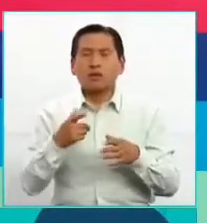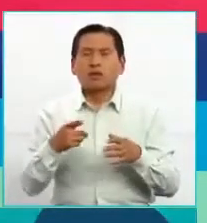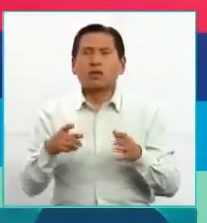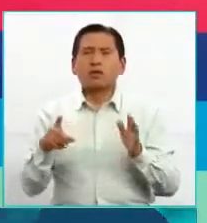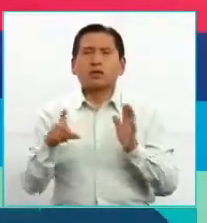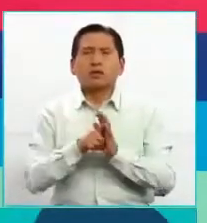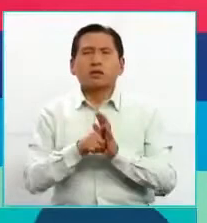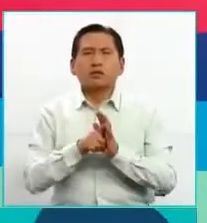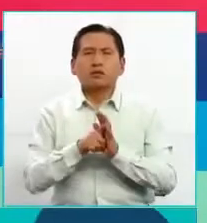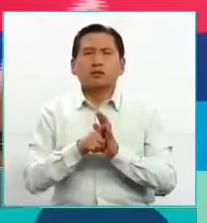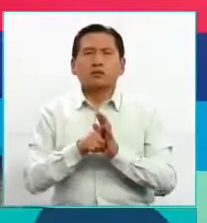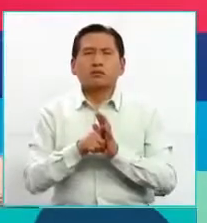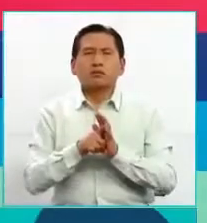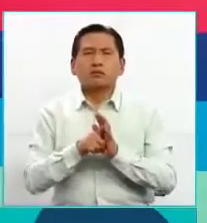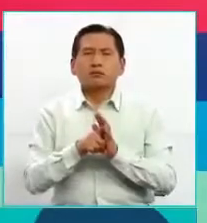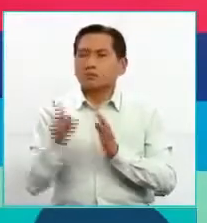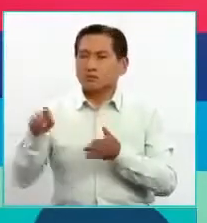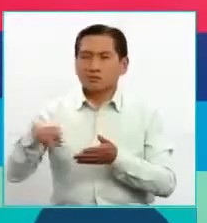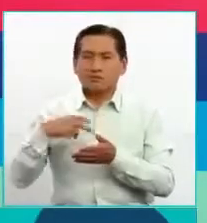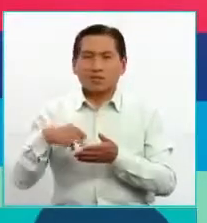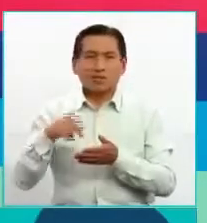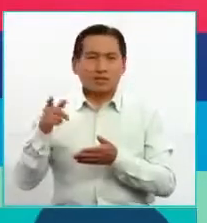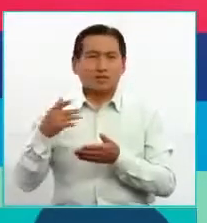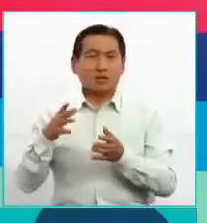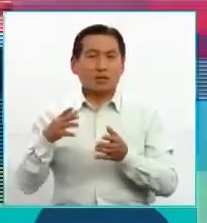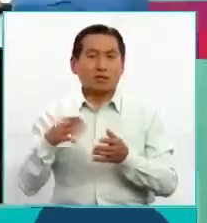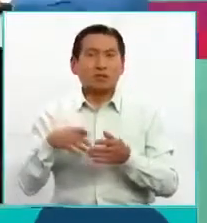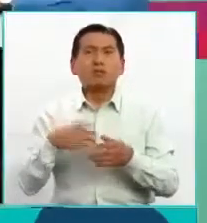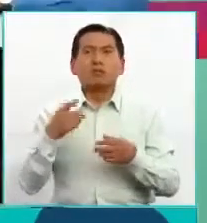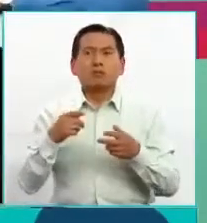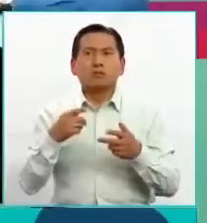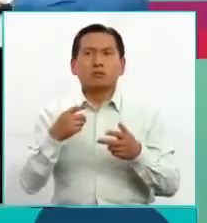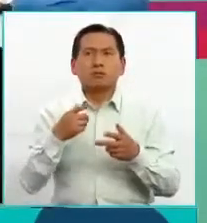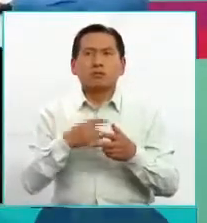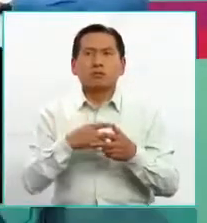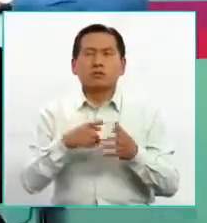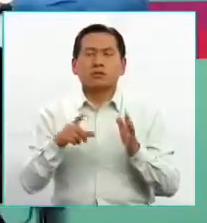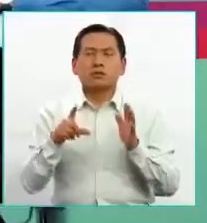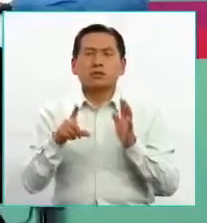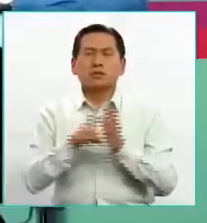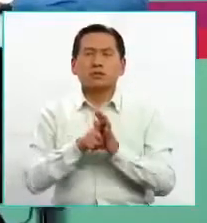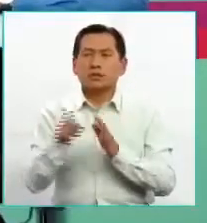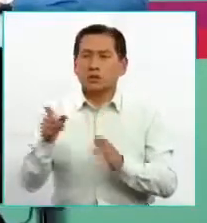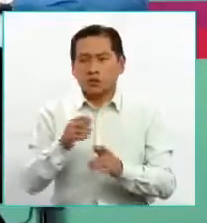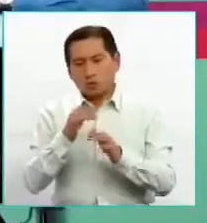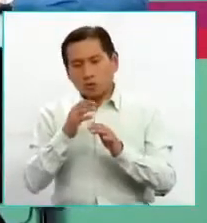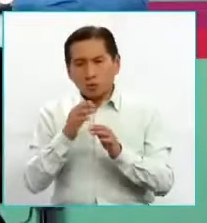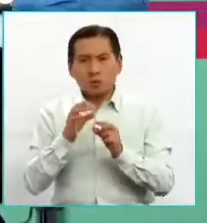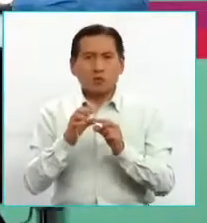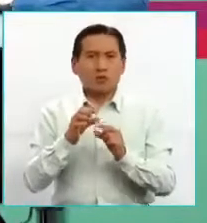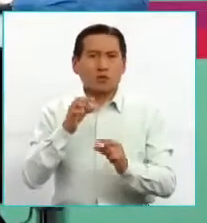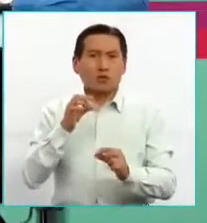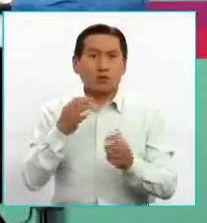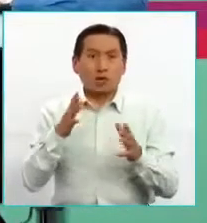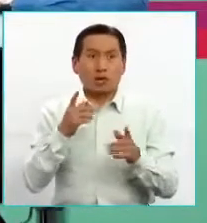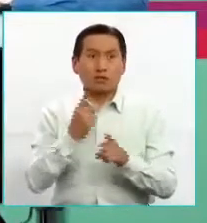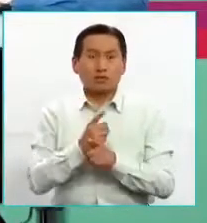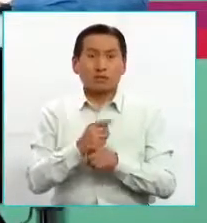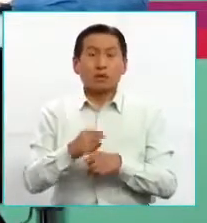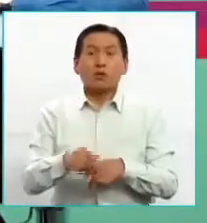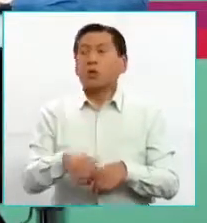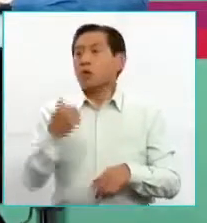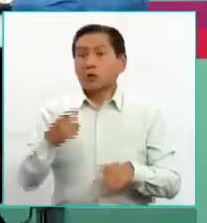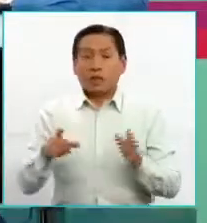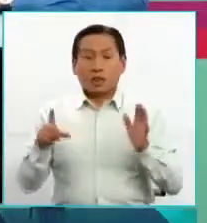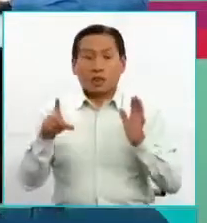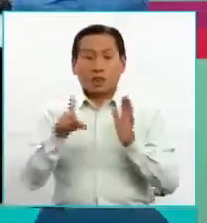Jonjota, por ejemplo, la ley de la pinquillada, por ejemplo, ya ha salido, pero no hay